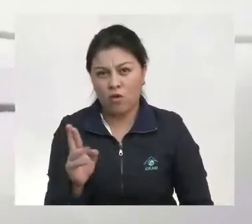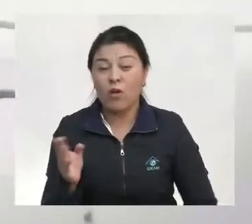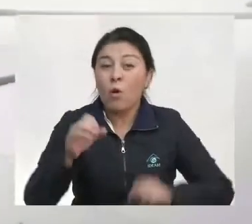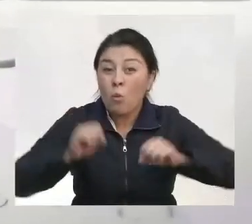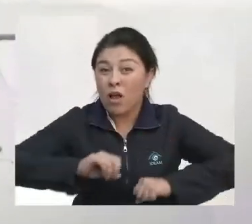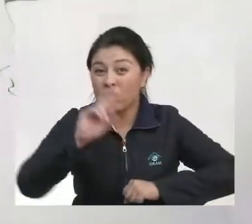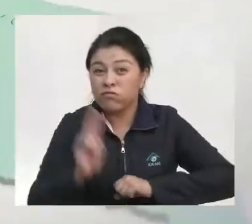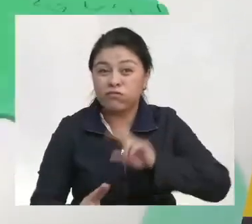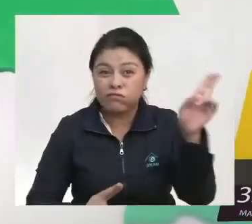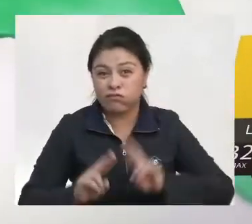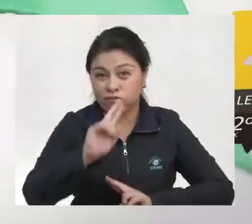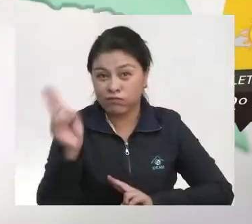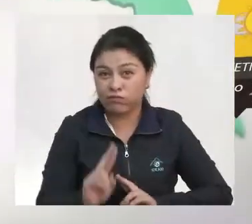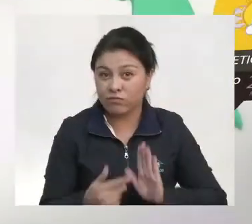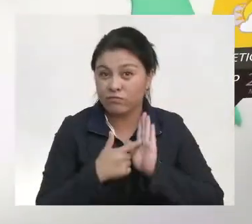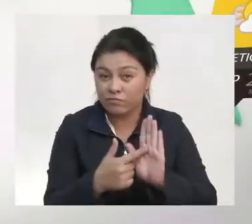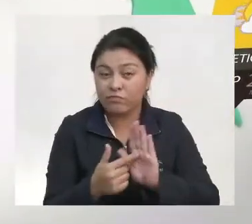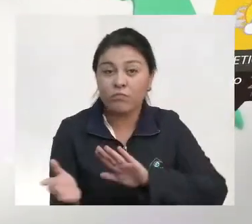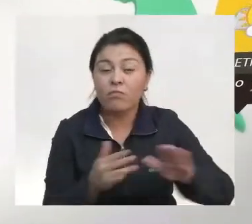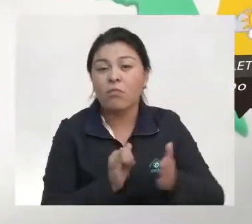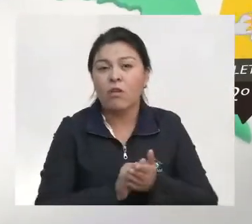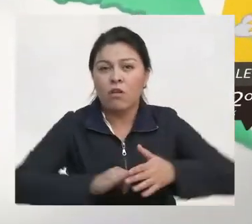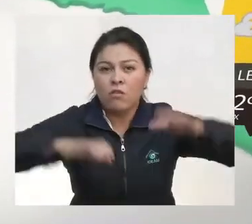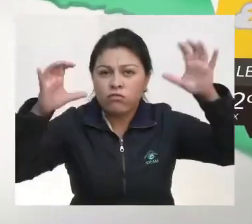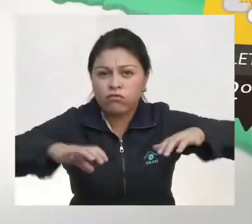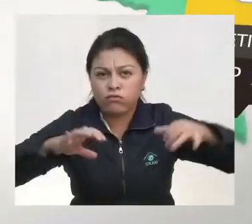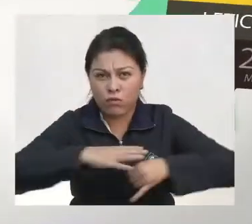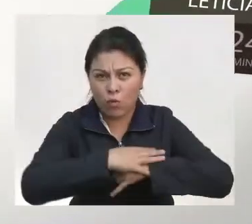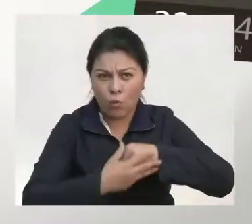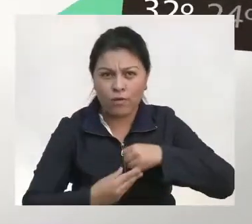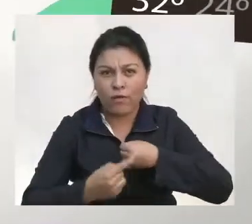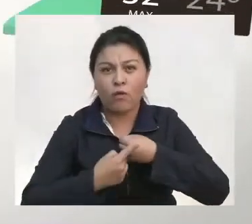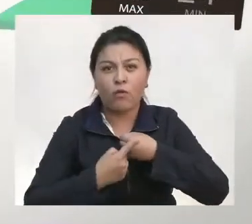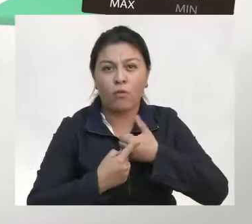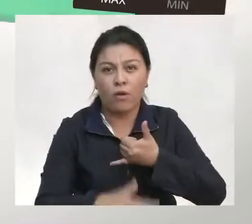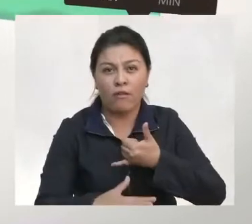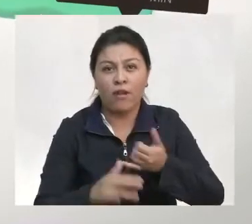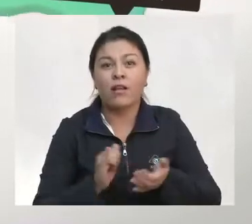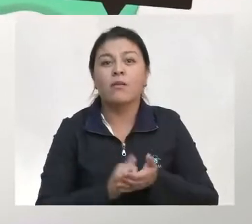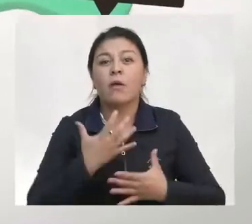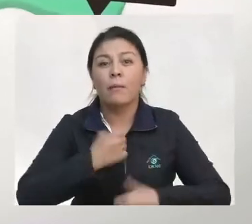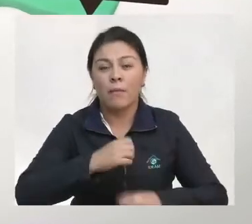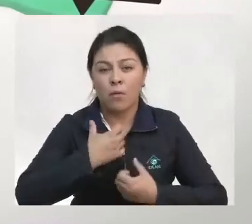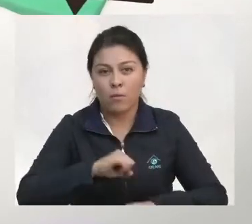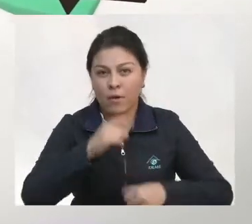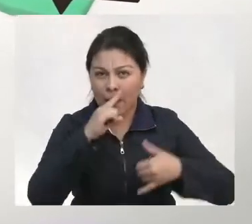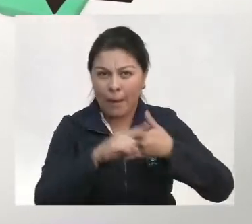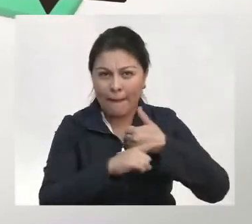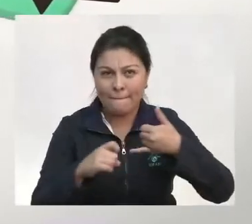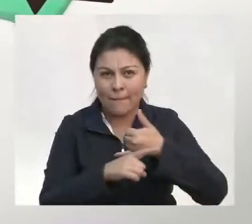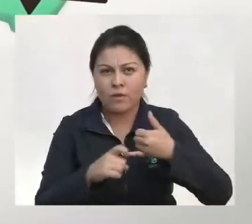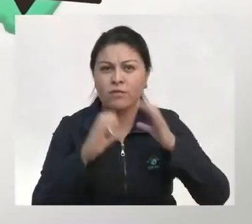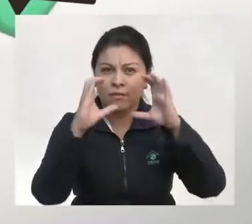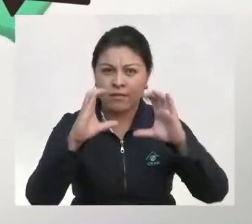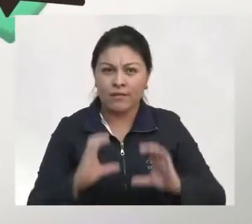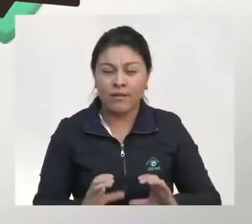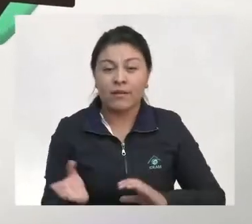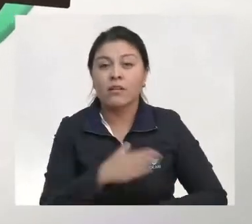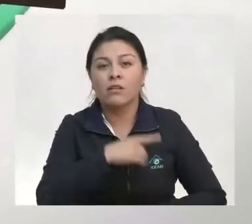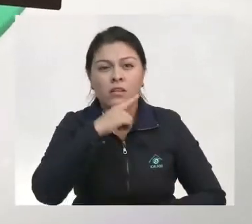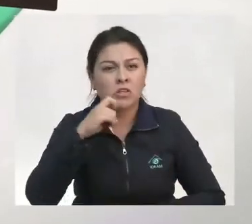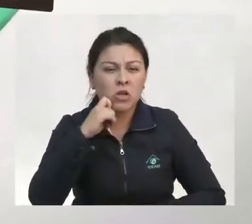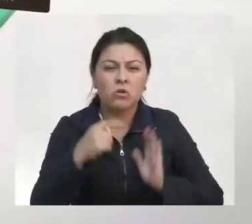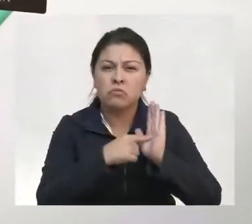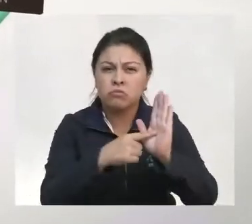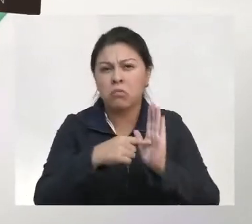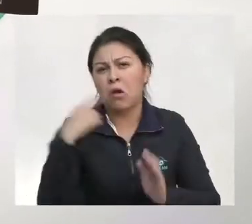tormentas eléctricas. Lluvias aisladas sobre Guainía y Guaviare. Lluviznas en Baupés, Amazonas y Oriente de Caquetá. Tiempo seco